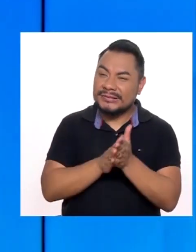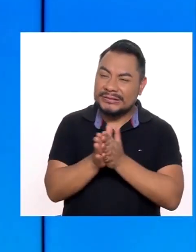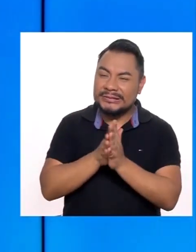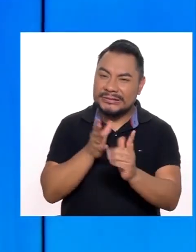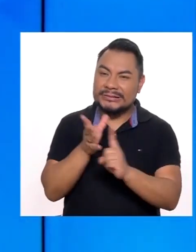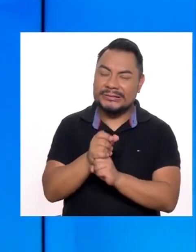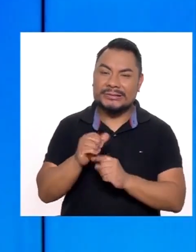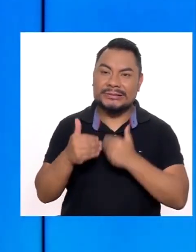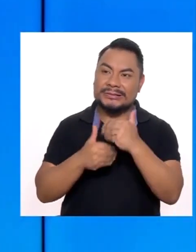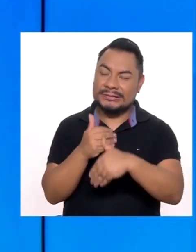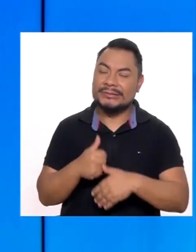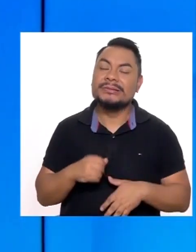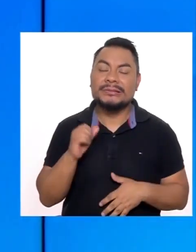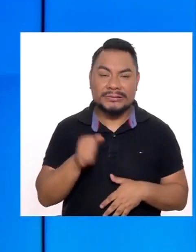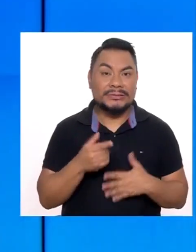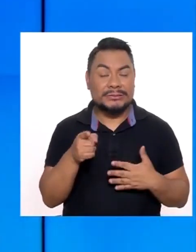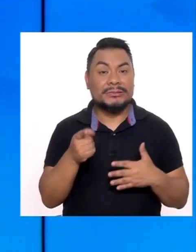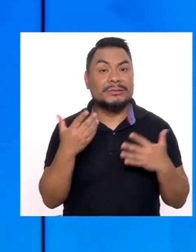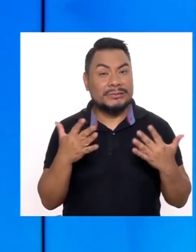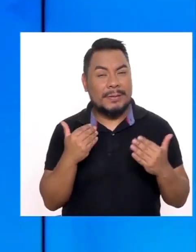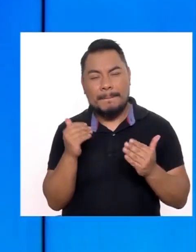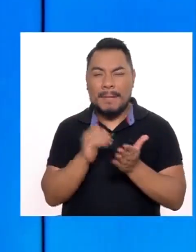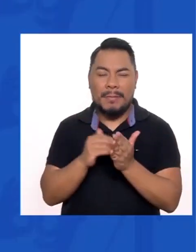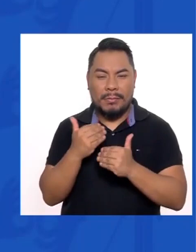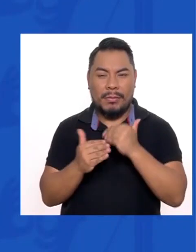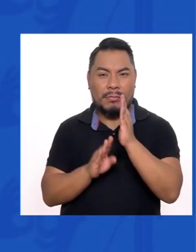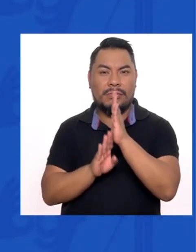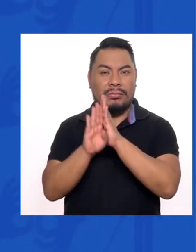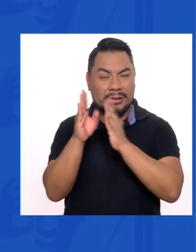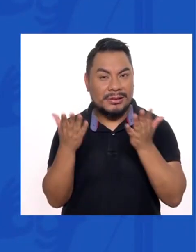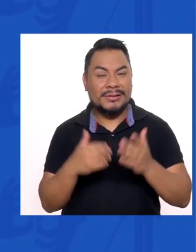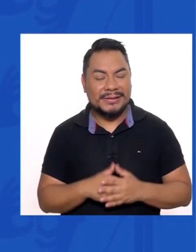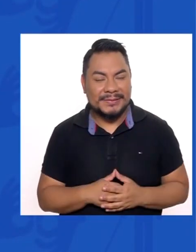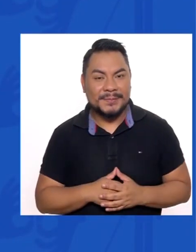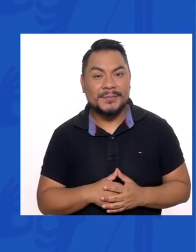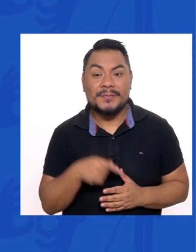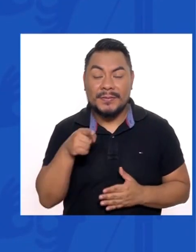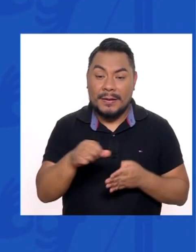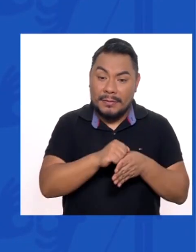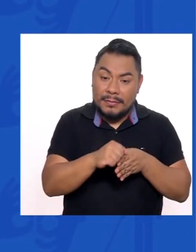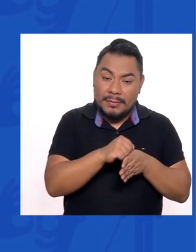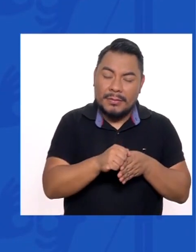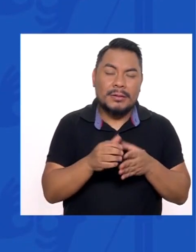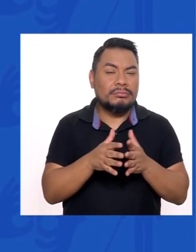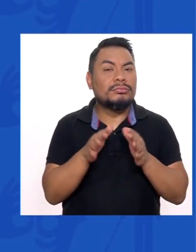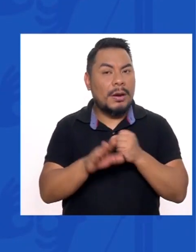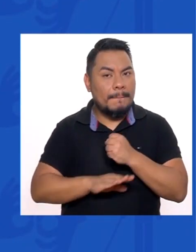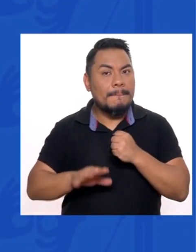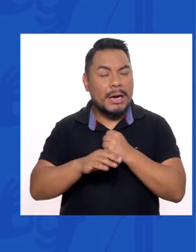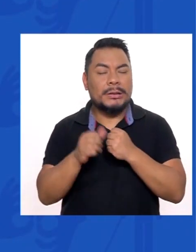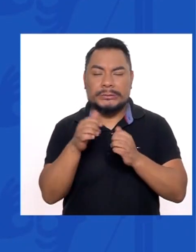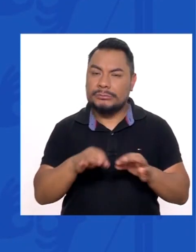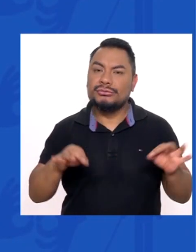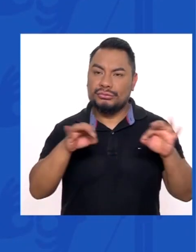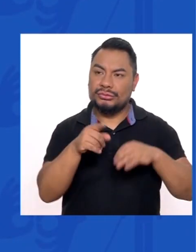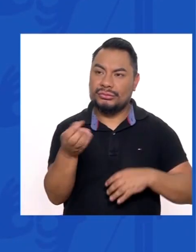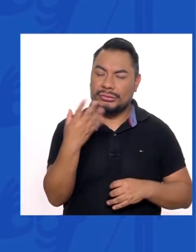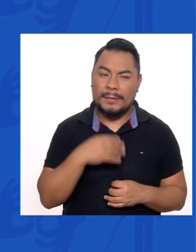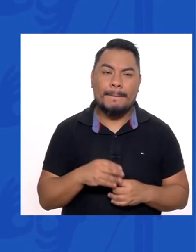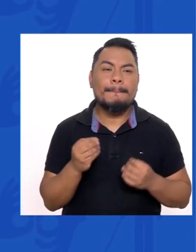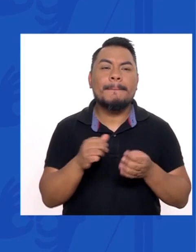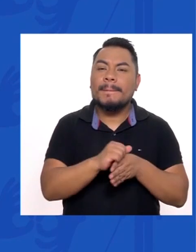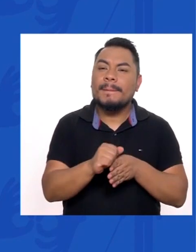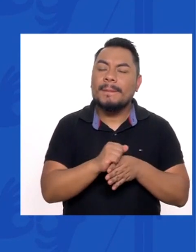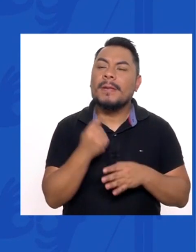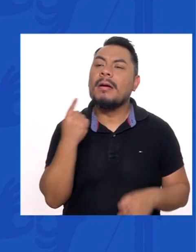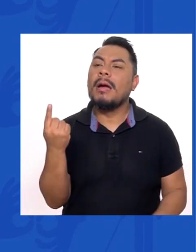salir adelante Y si uno quiere llegar Pues a lo más alto La preparación Es algo básico Como estabas diciendo ¿Y cómo ha